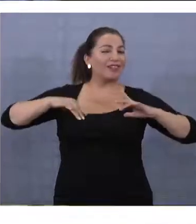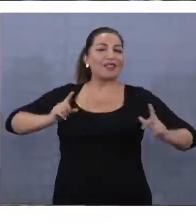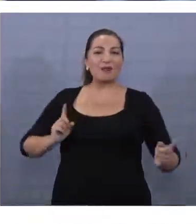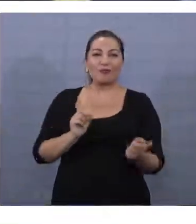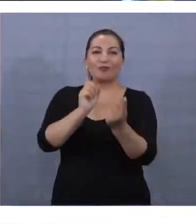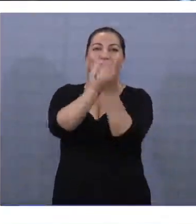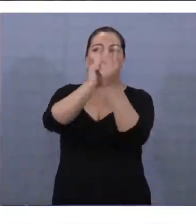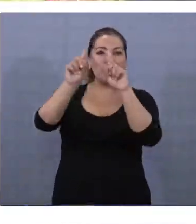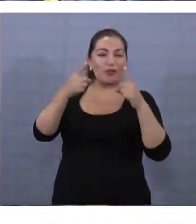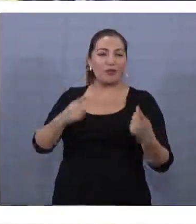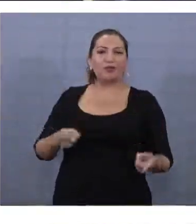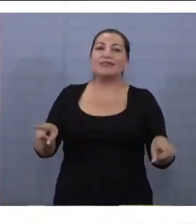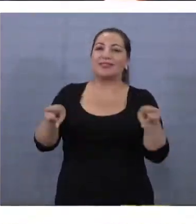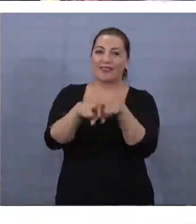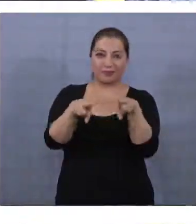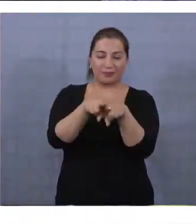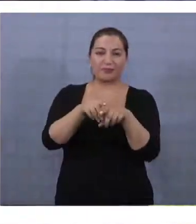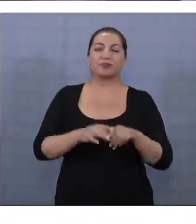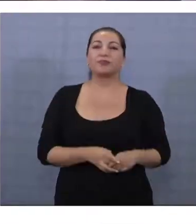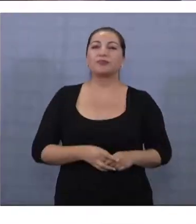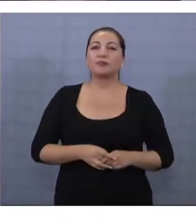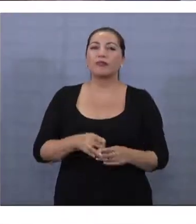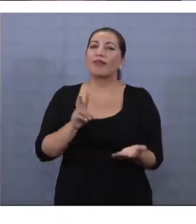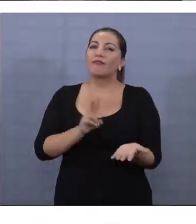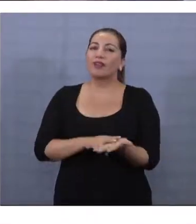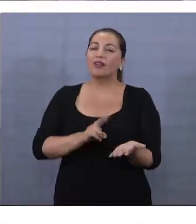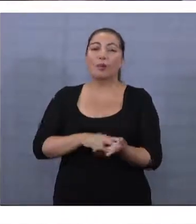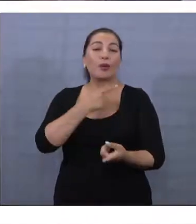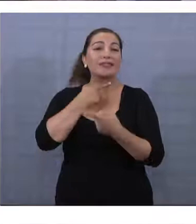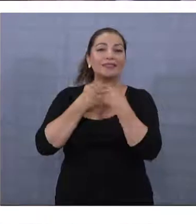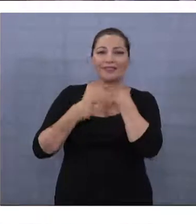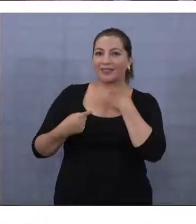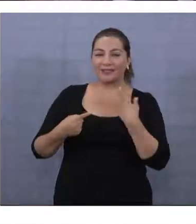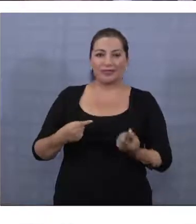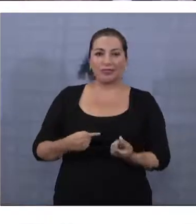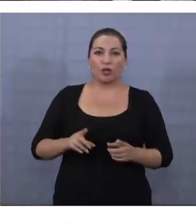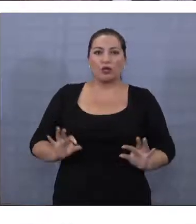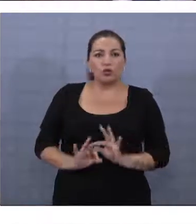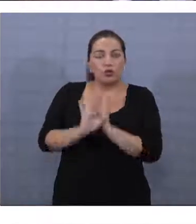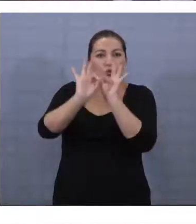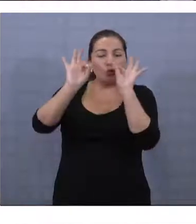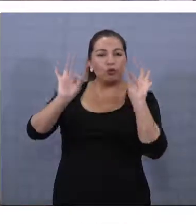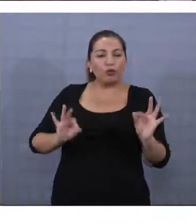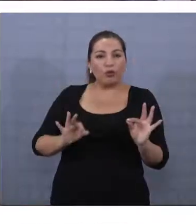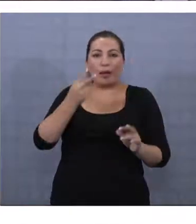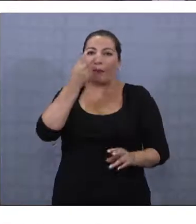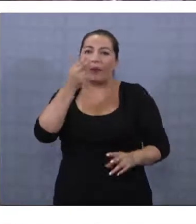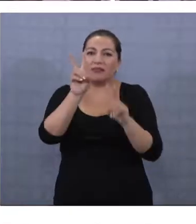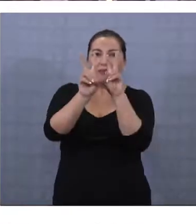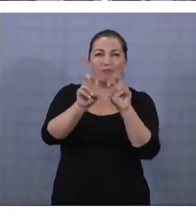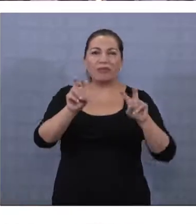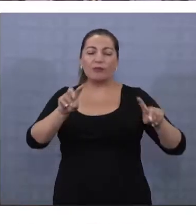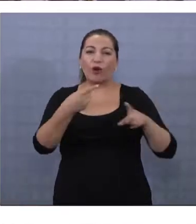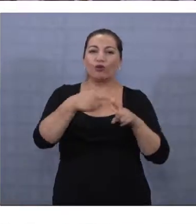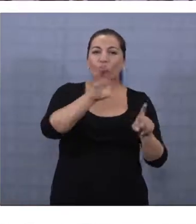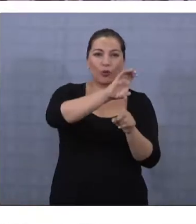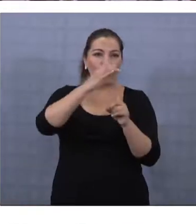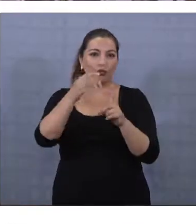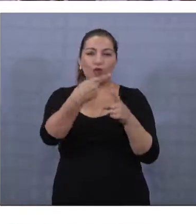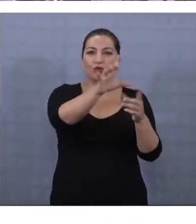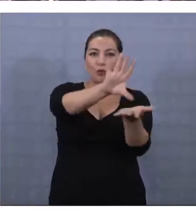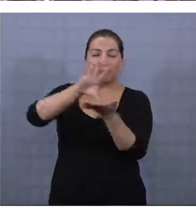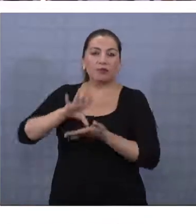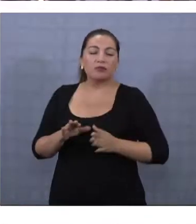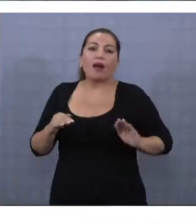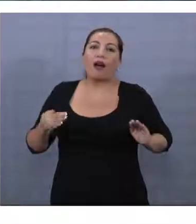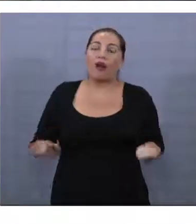encuentro de música y hermandad. La verdad me parece muy interesante porque yo nunca me había metido a investigar otras culturas de otros países